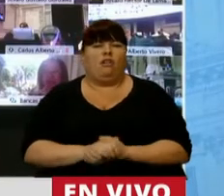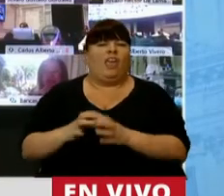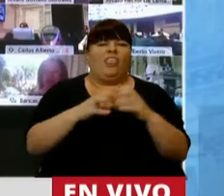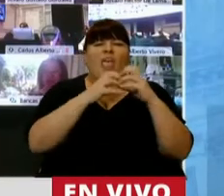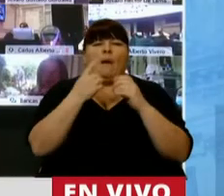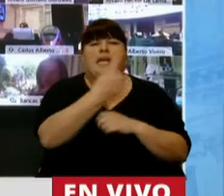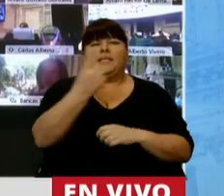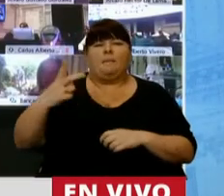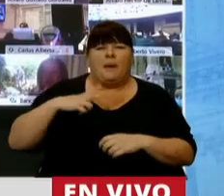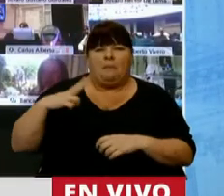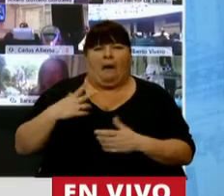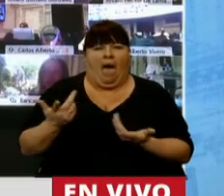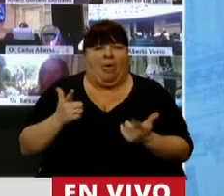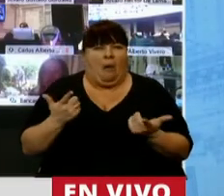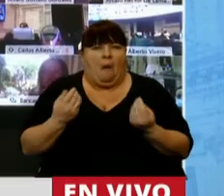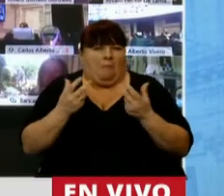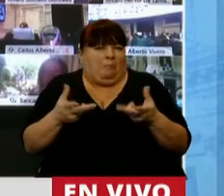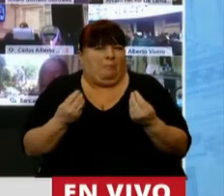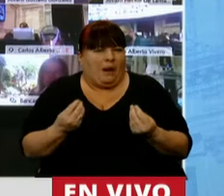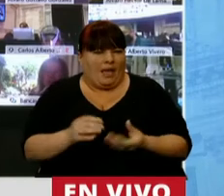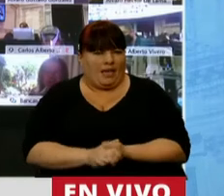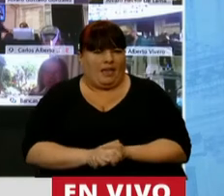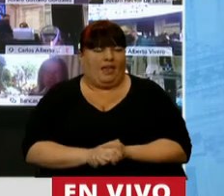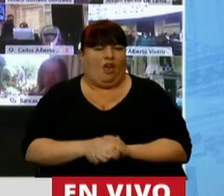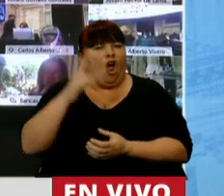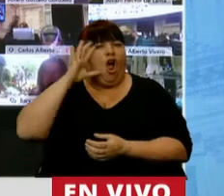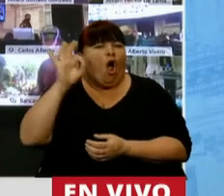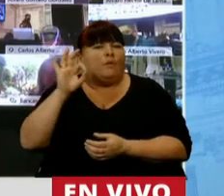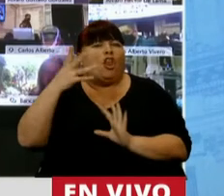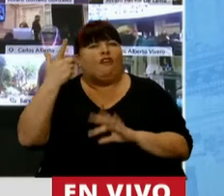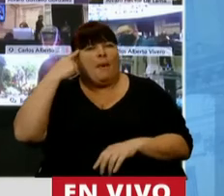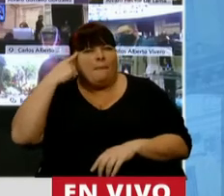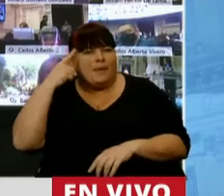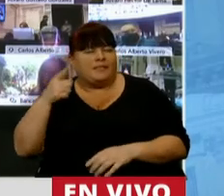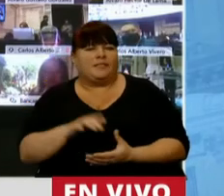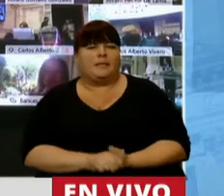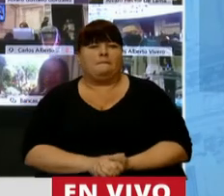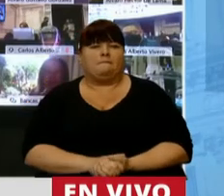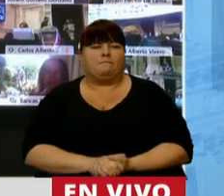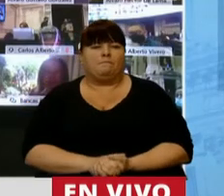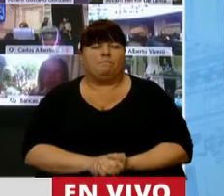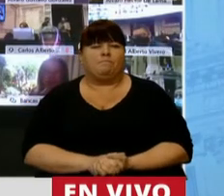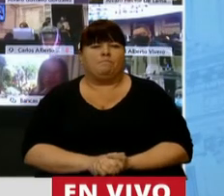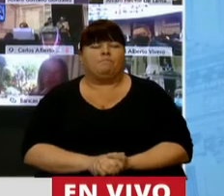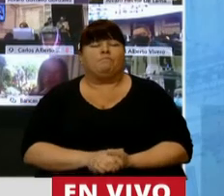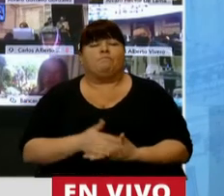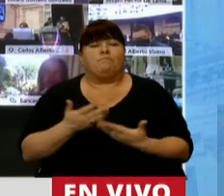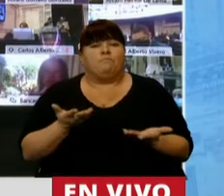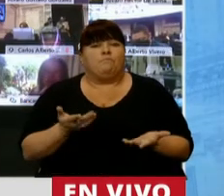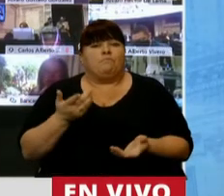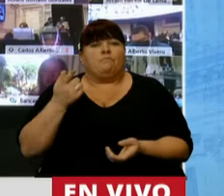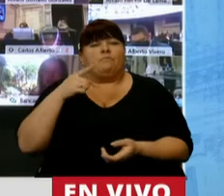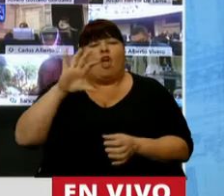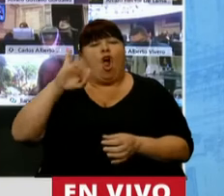debates personales insustanciales, en las posiciones ideológicas. Y había dado cuenta que